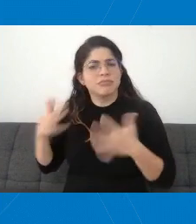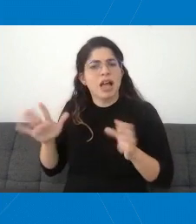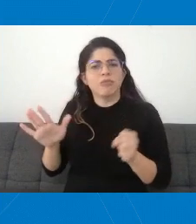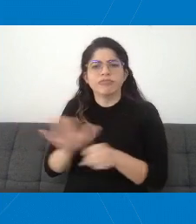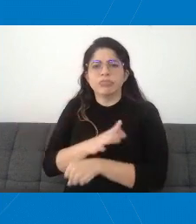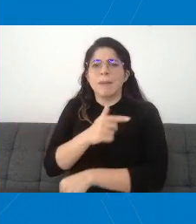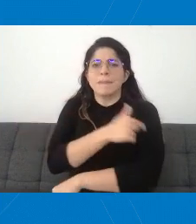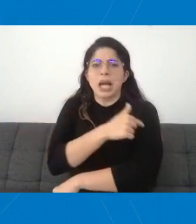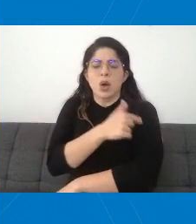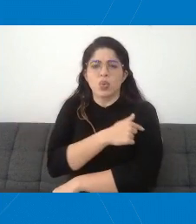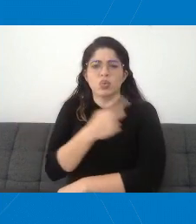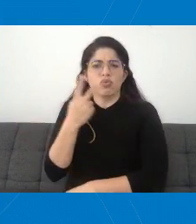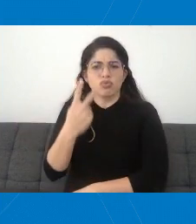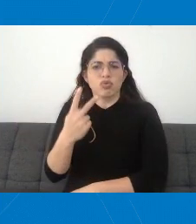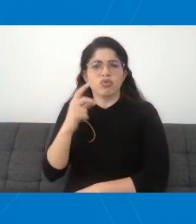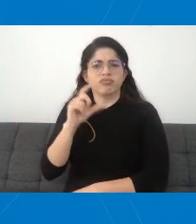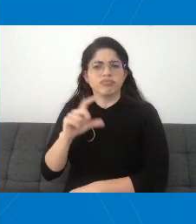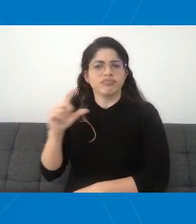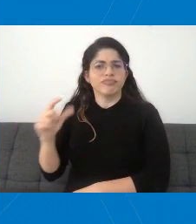Tiene esquema completo.